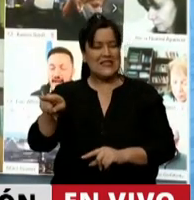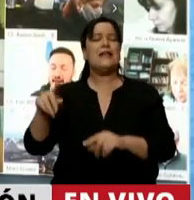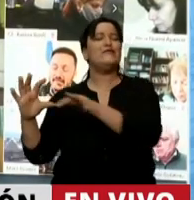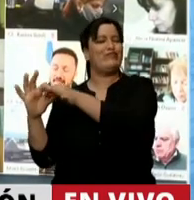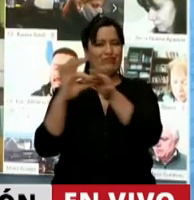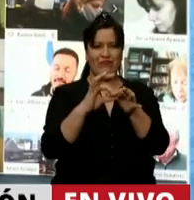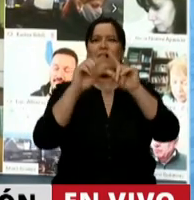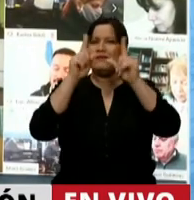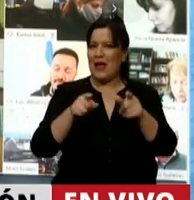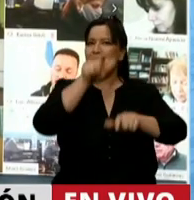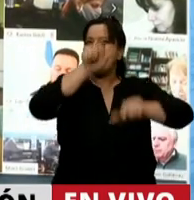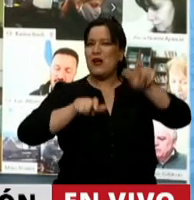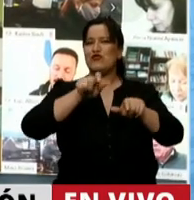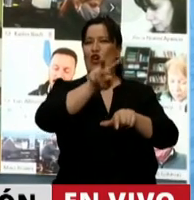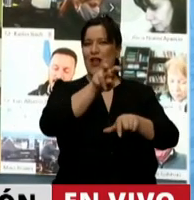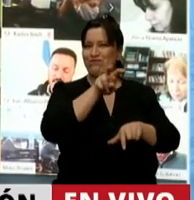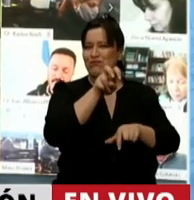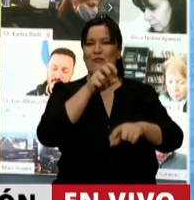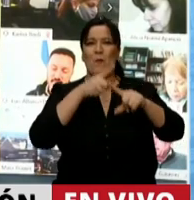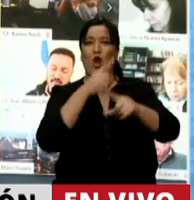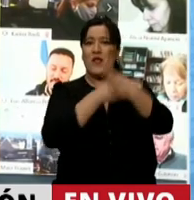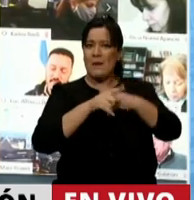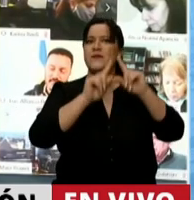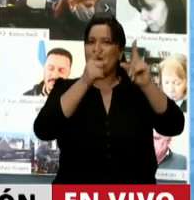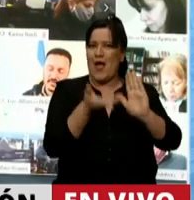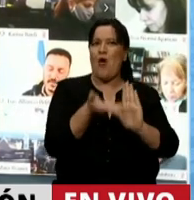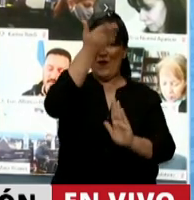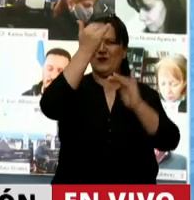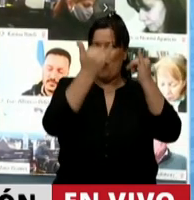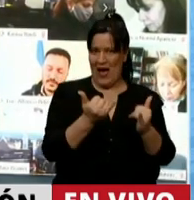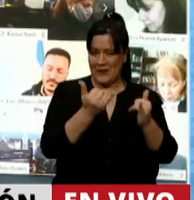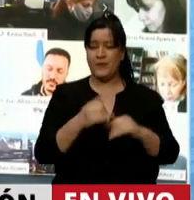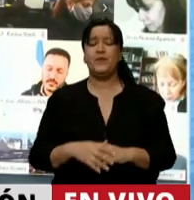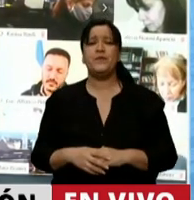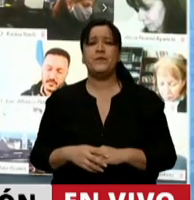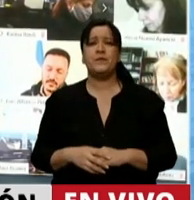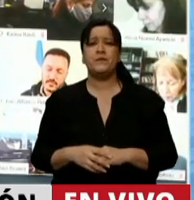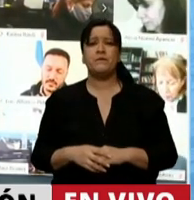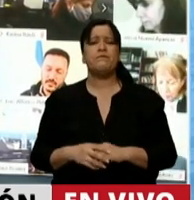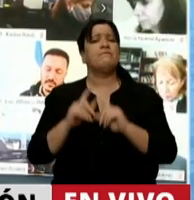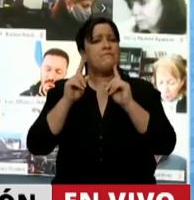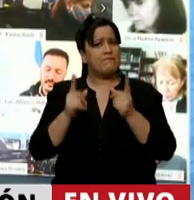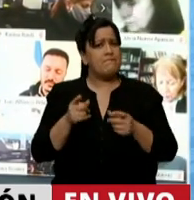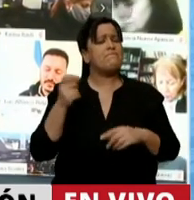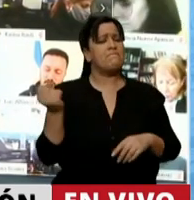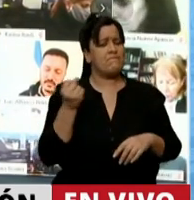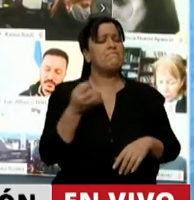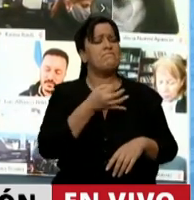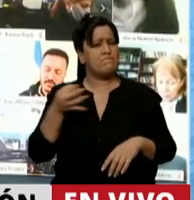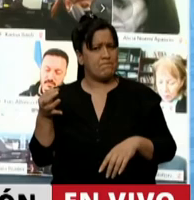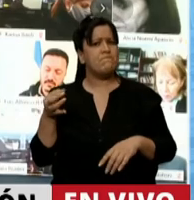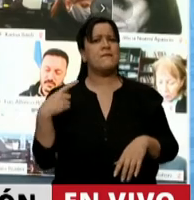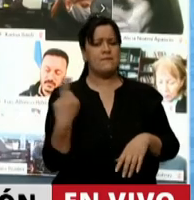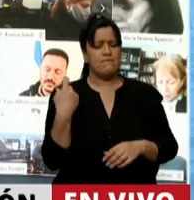recibido las pensiones por discapacidad. También es cierto que se ha